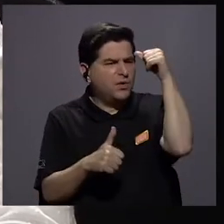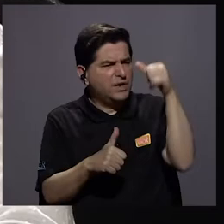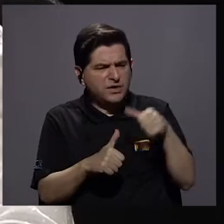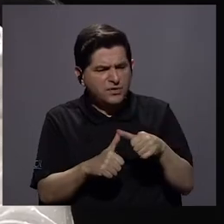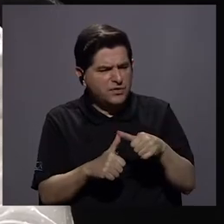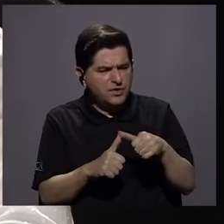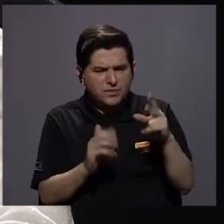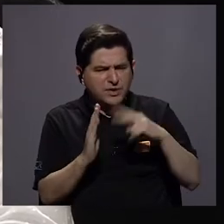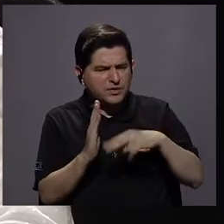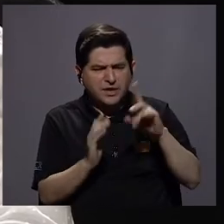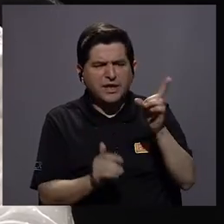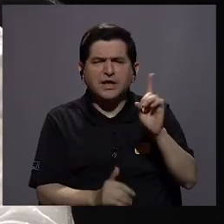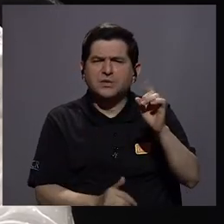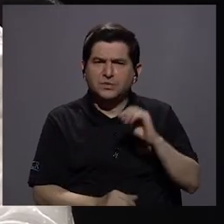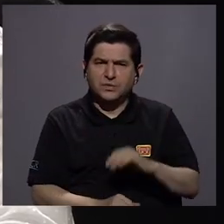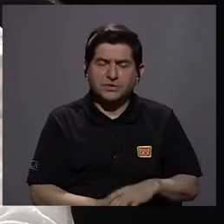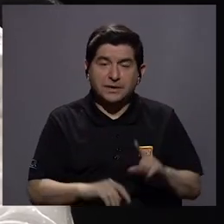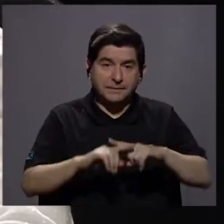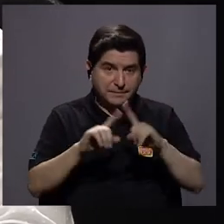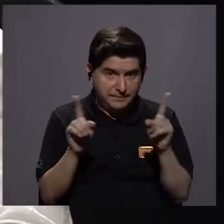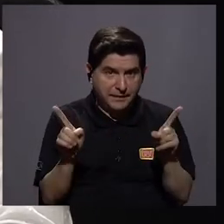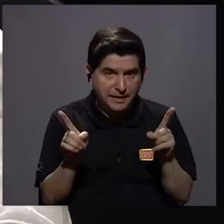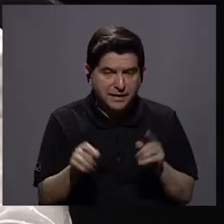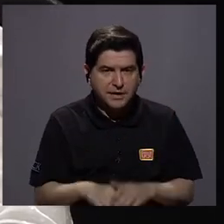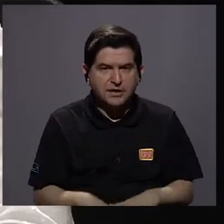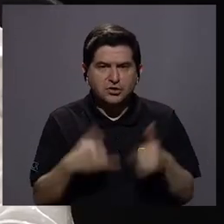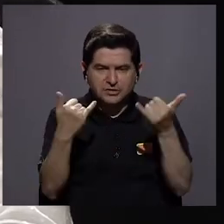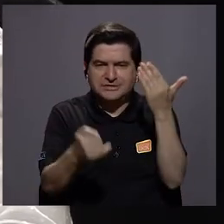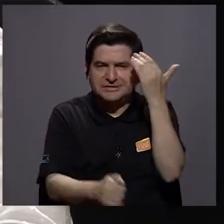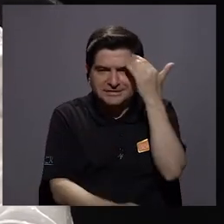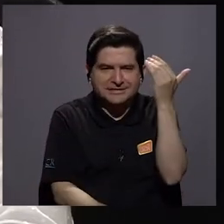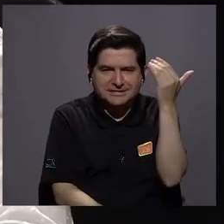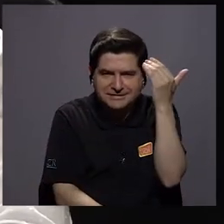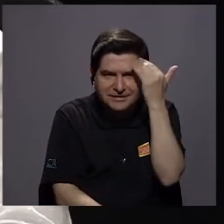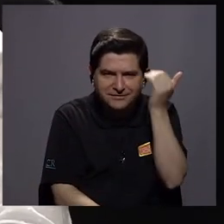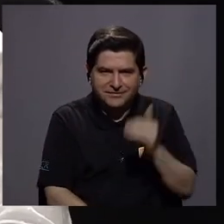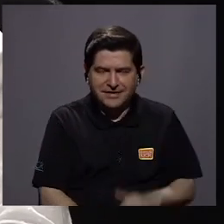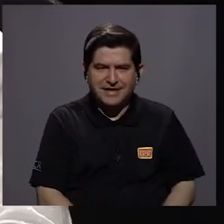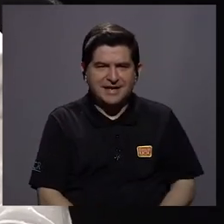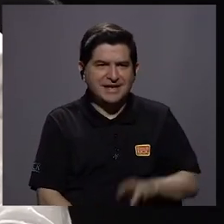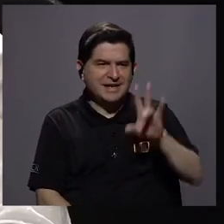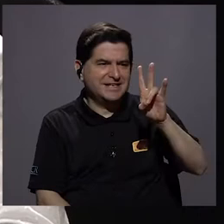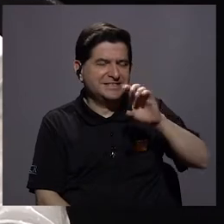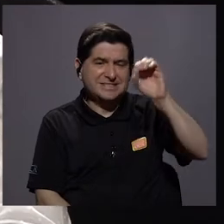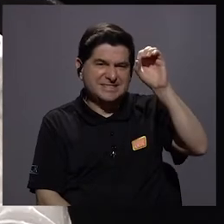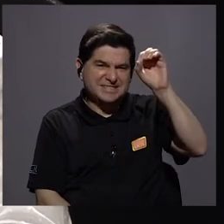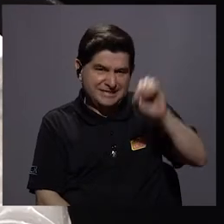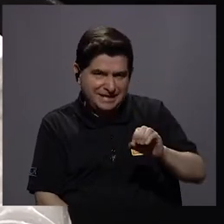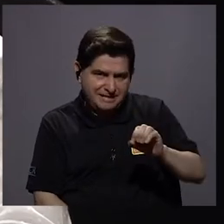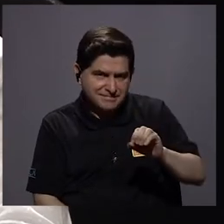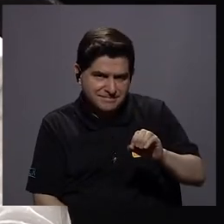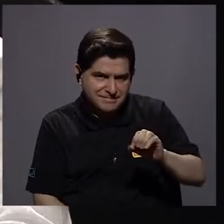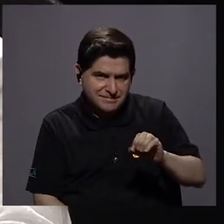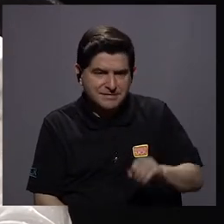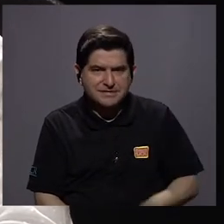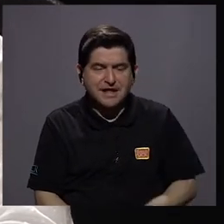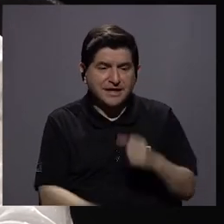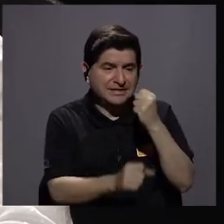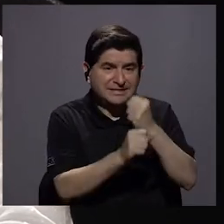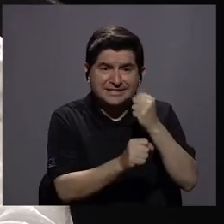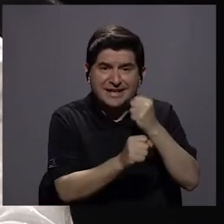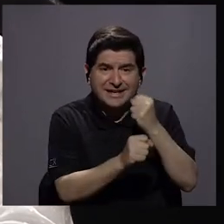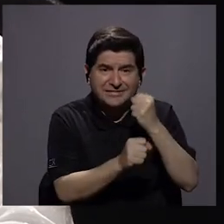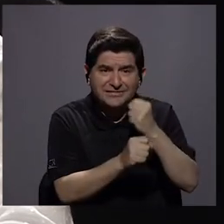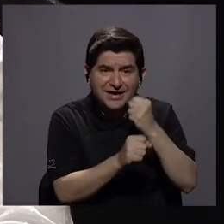fue que lo leí, pero se sabe que el 70% de los trabajos